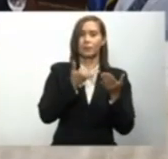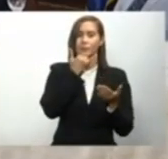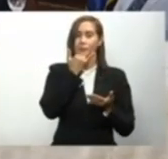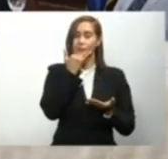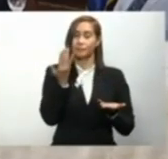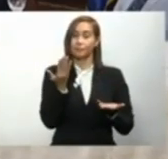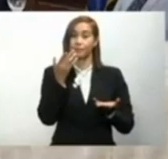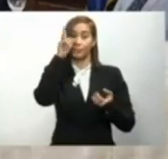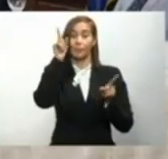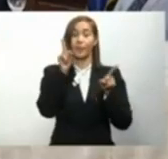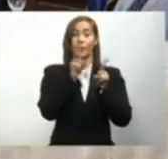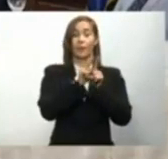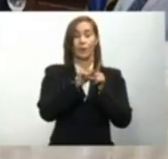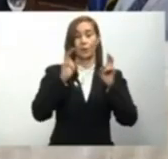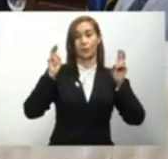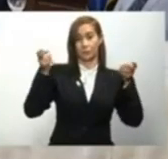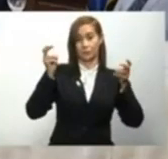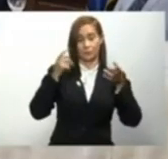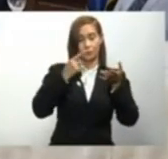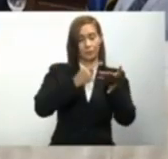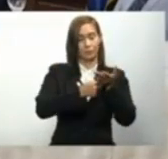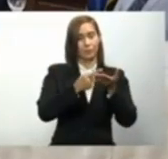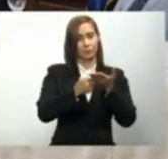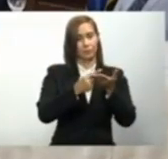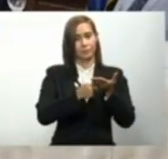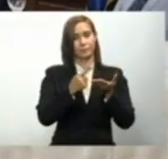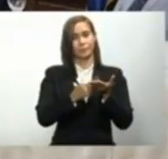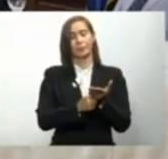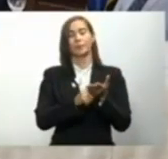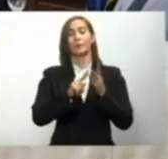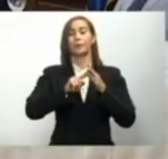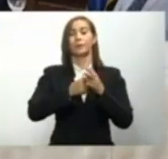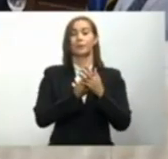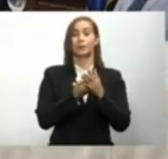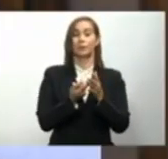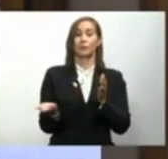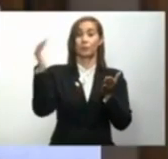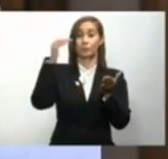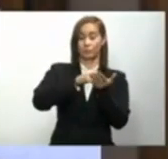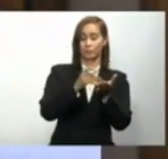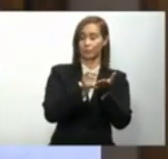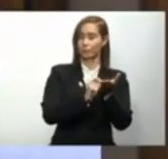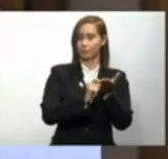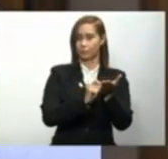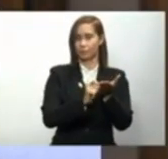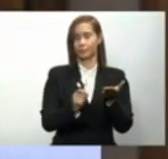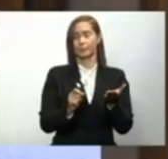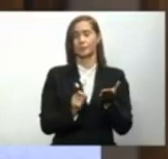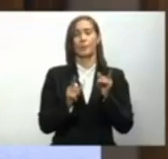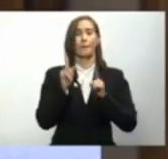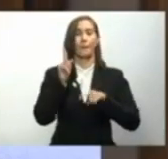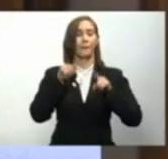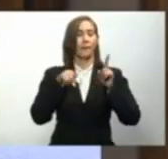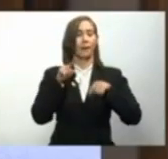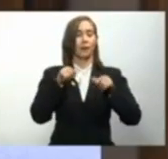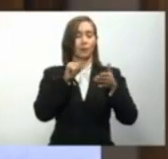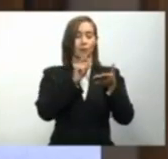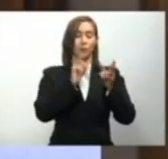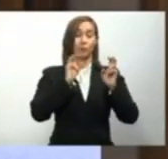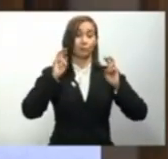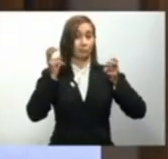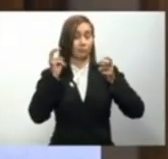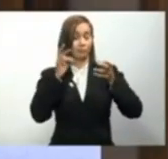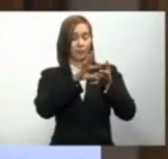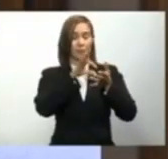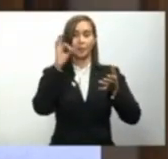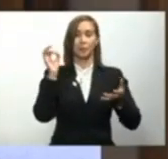sobre temas debatidos ha empezado a implementarse. Algunos de los disensos se han resuelto